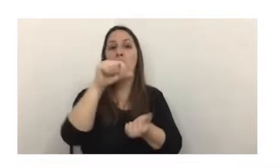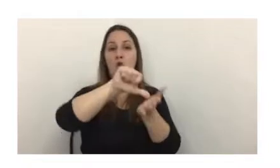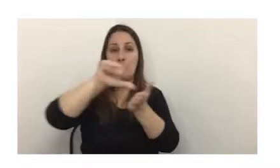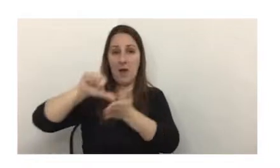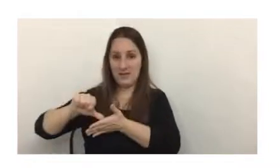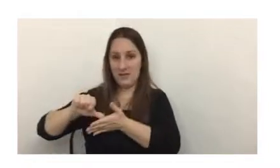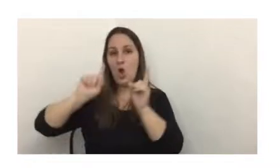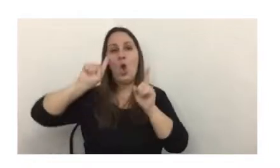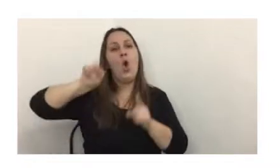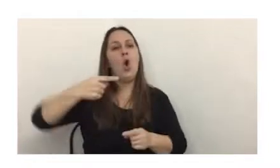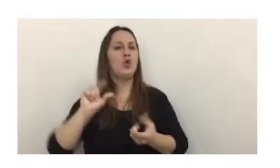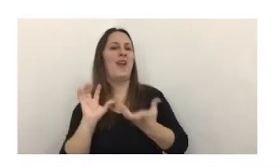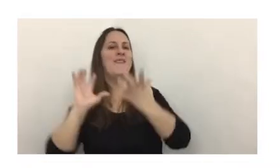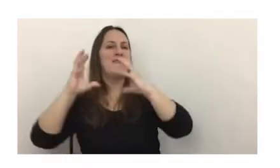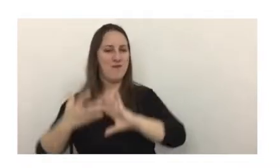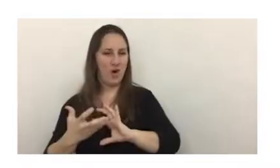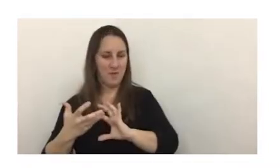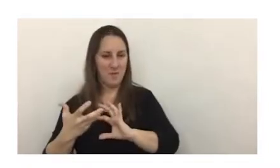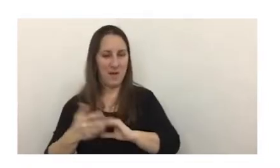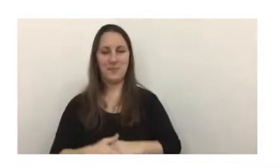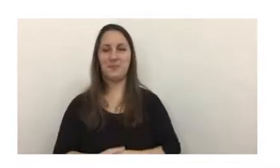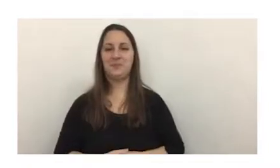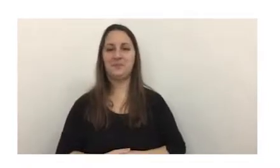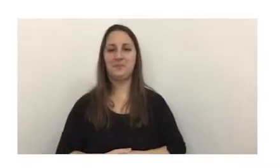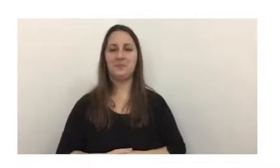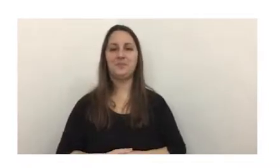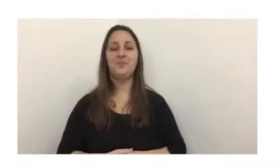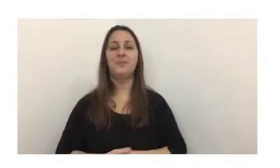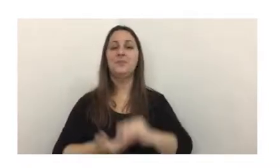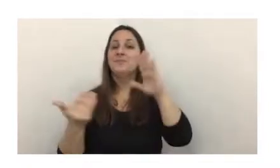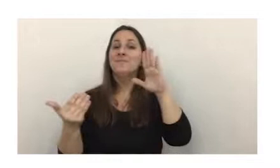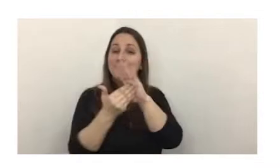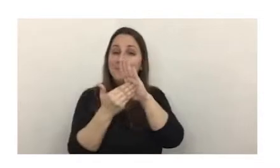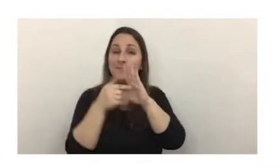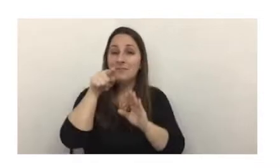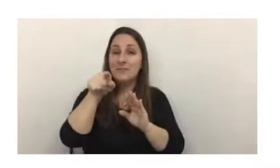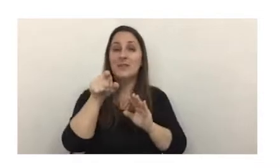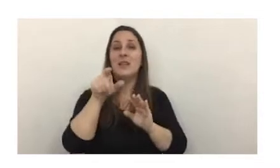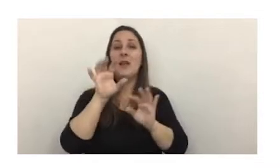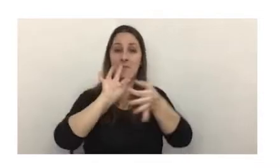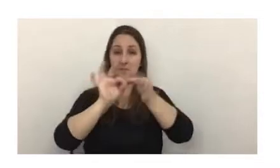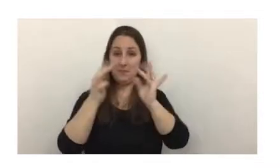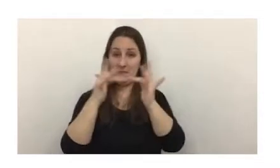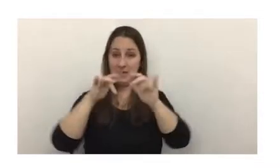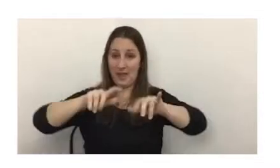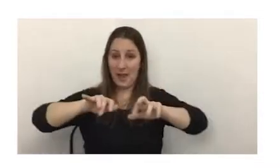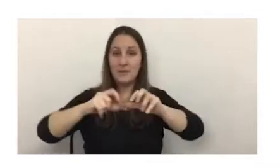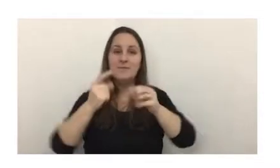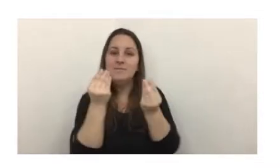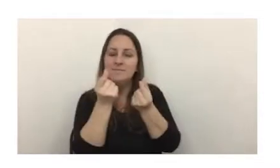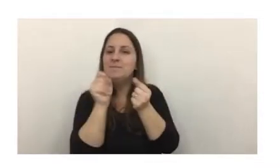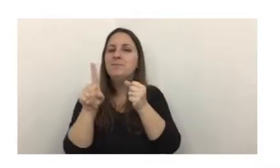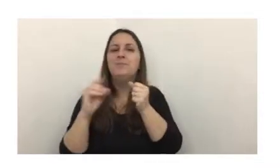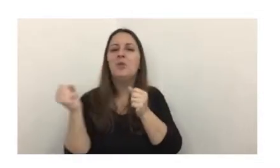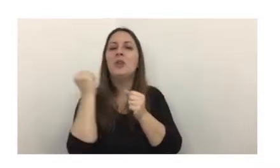Sorteando así el uso de este tipo de monedas. La esencia de esta clase de criptoactivo se